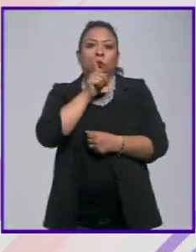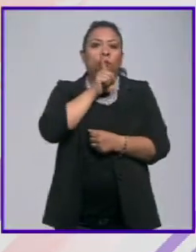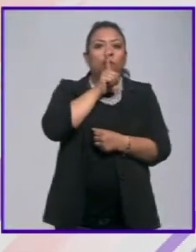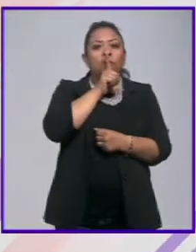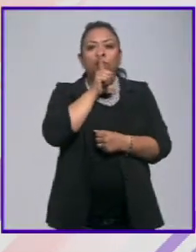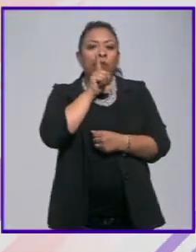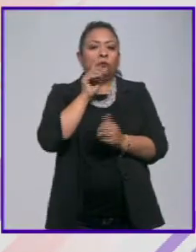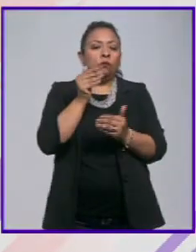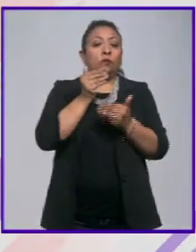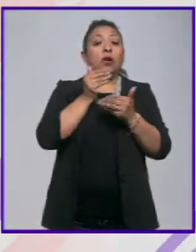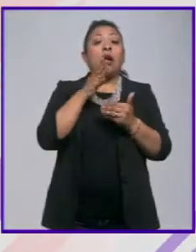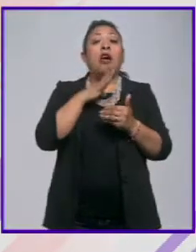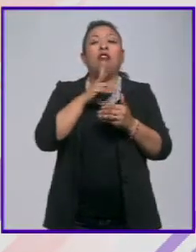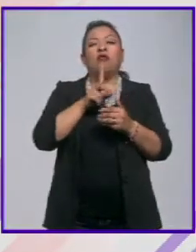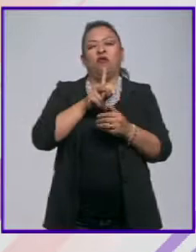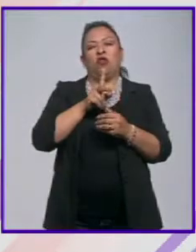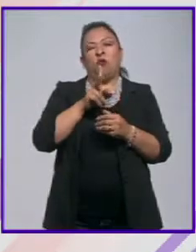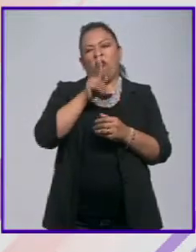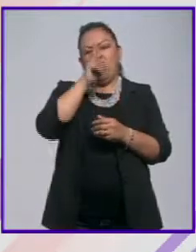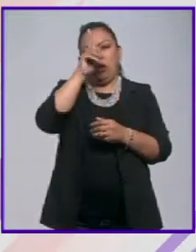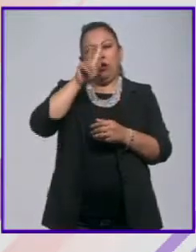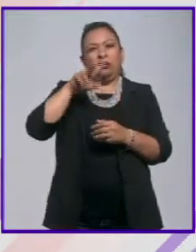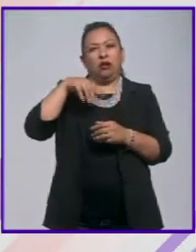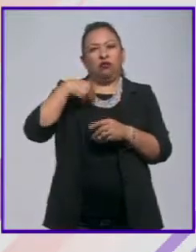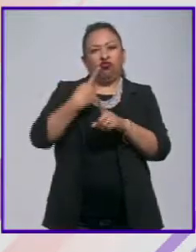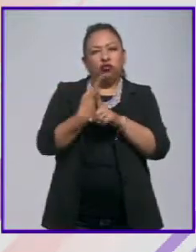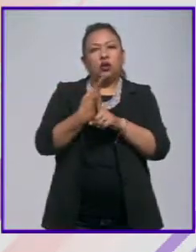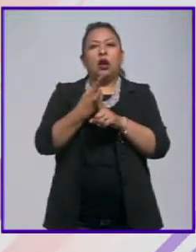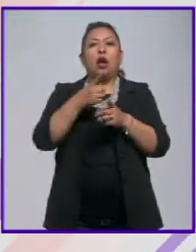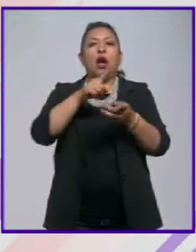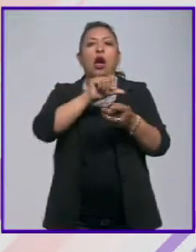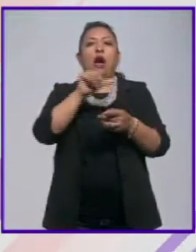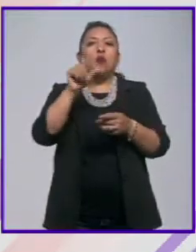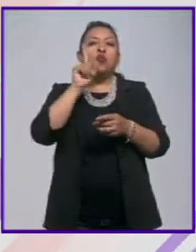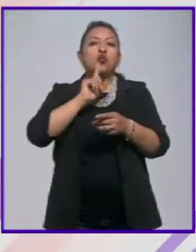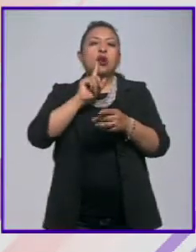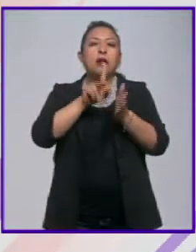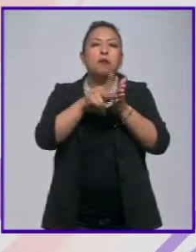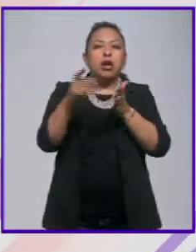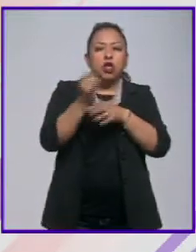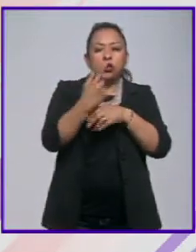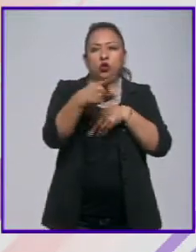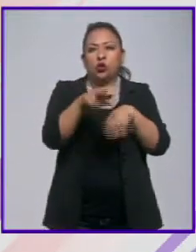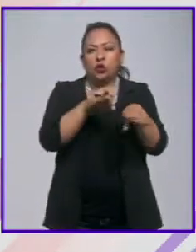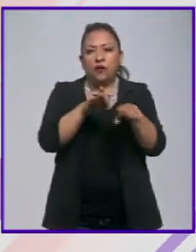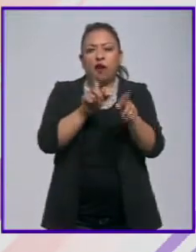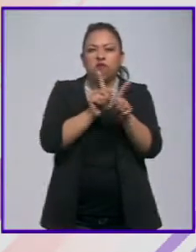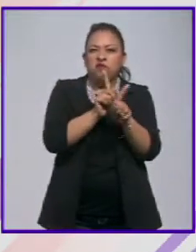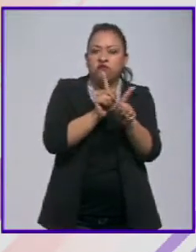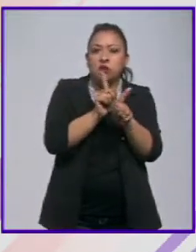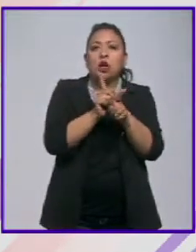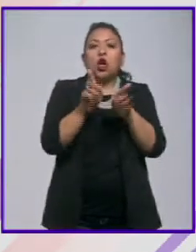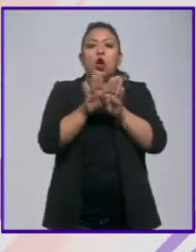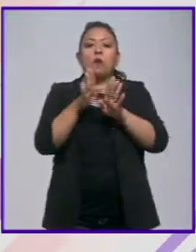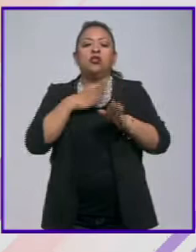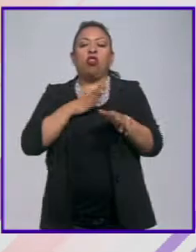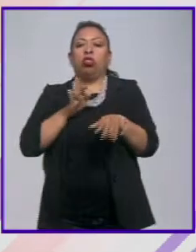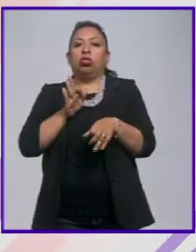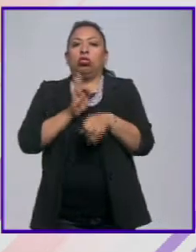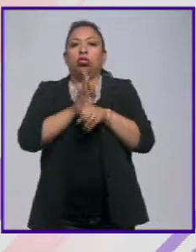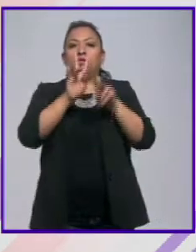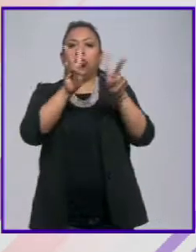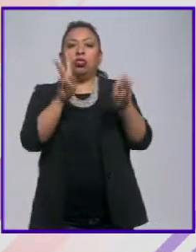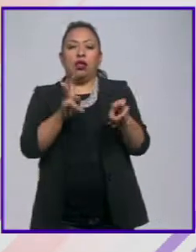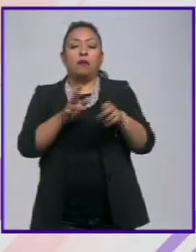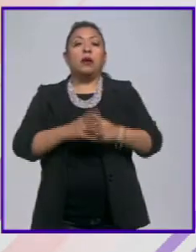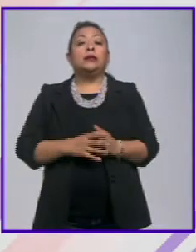hablar. La violencia sexual que se ejerce contra las periodistas en el ejercicio de su trabajo y cómo los medios estamos cubriendo esos temas.